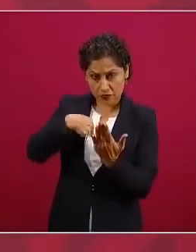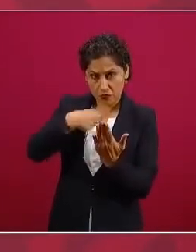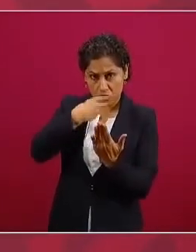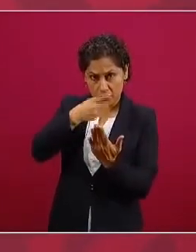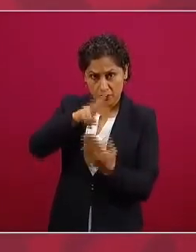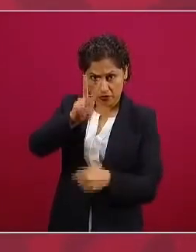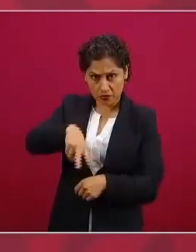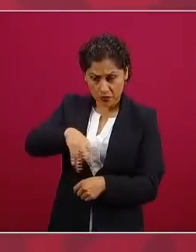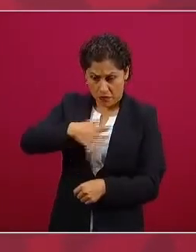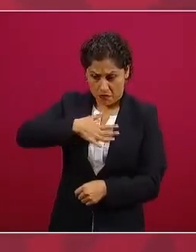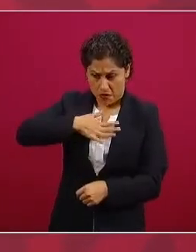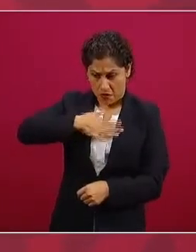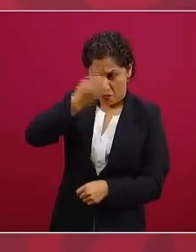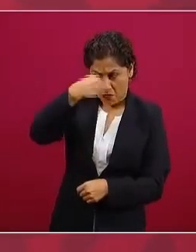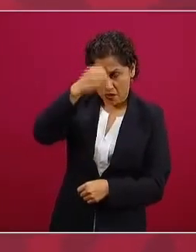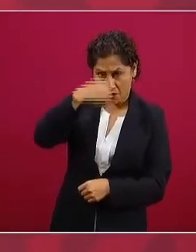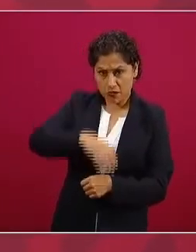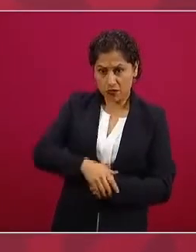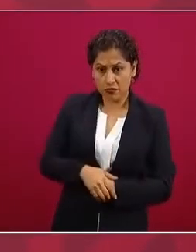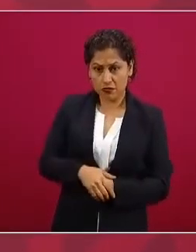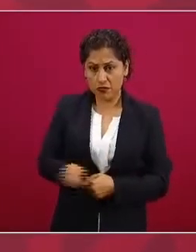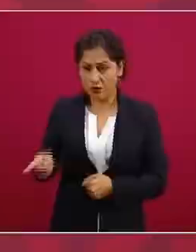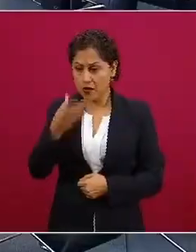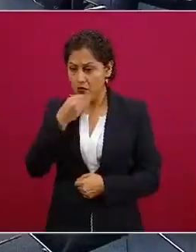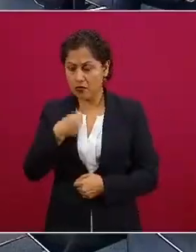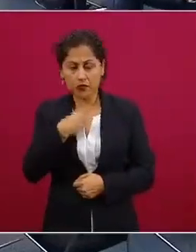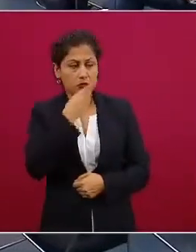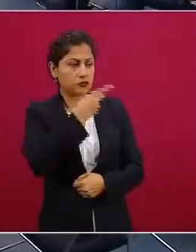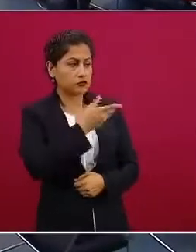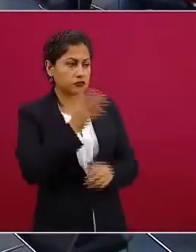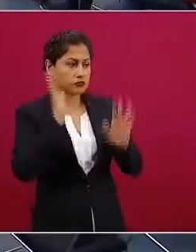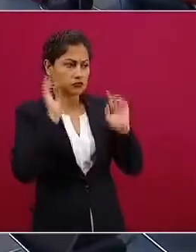es lo que yo pienso ah pero es que no creo